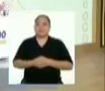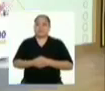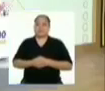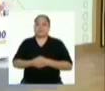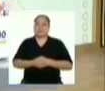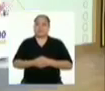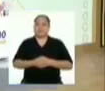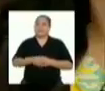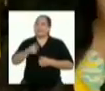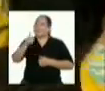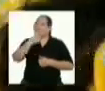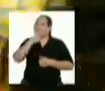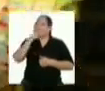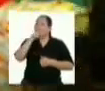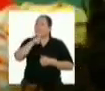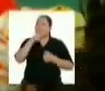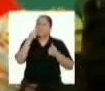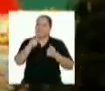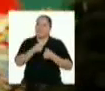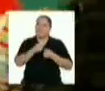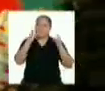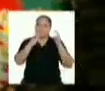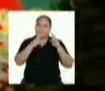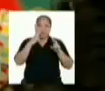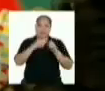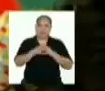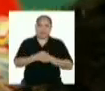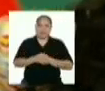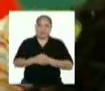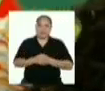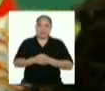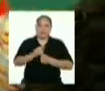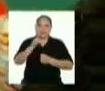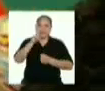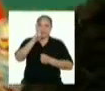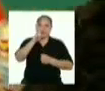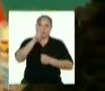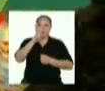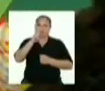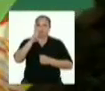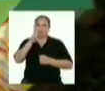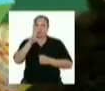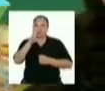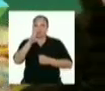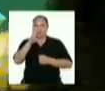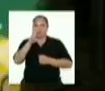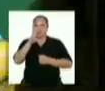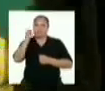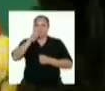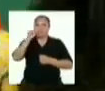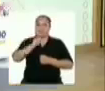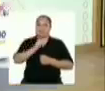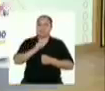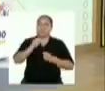¡Uhú! ¡Me salió! A ver... Uno, dos, tres... ¡Sí! ¡Ocho